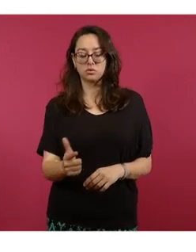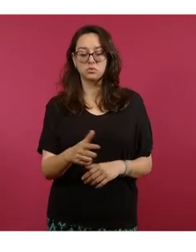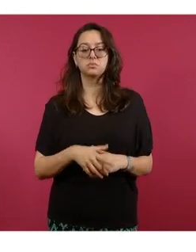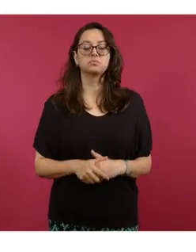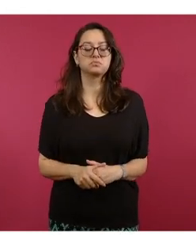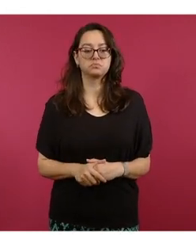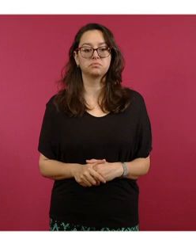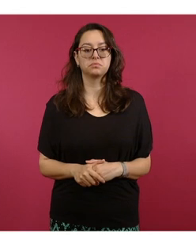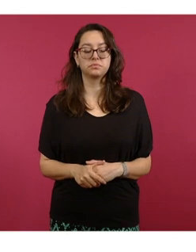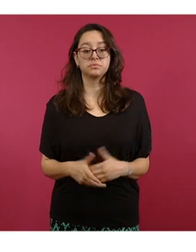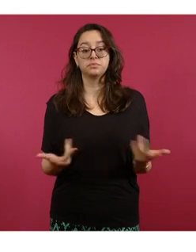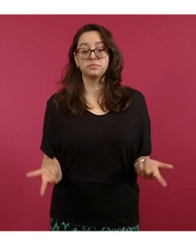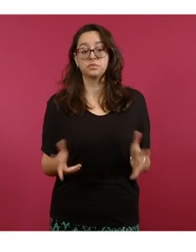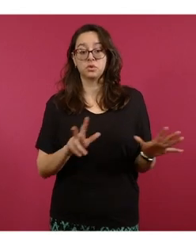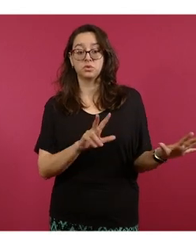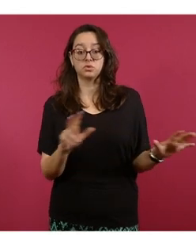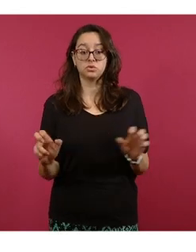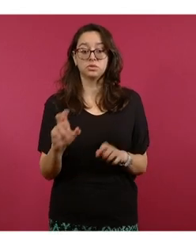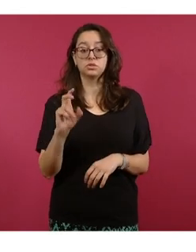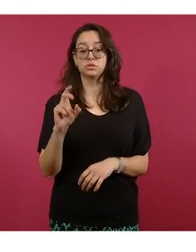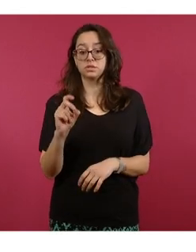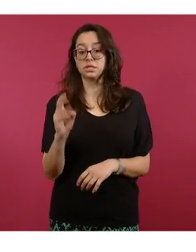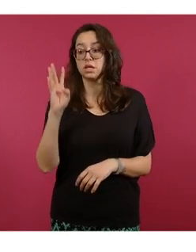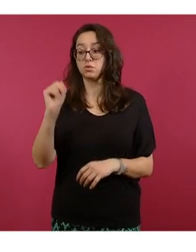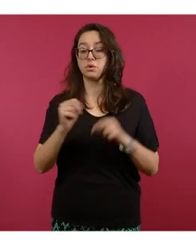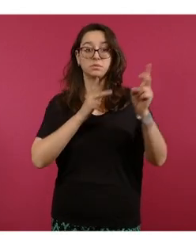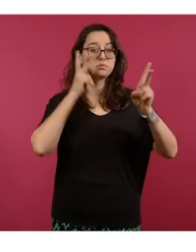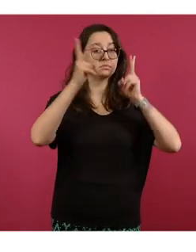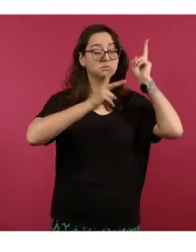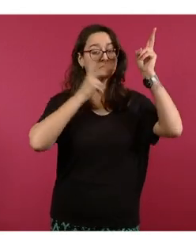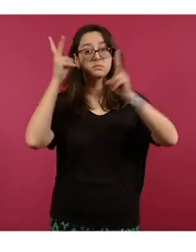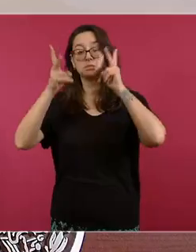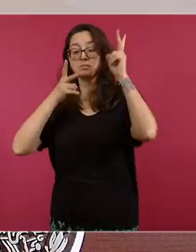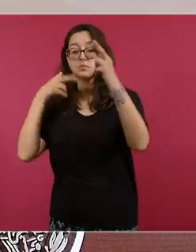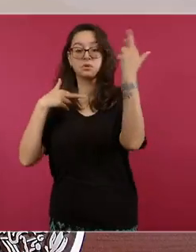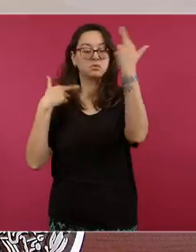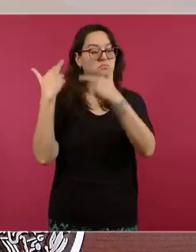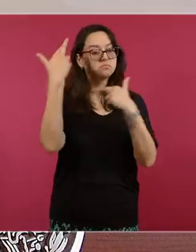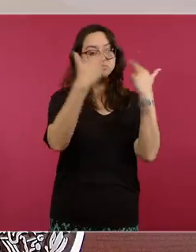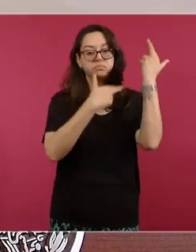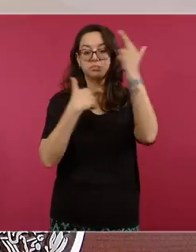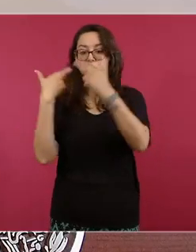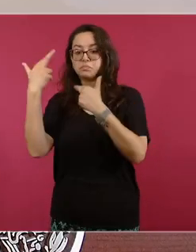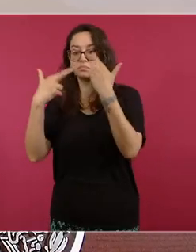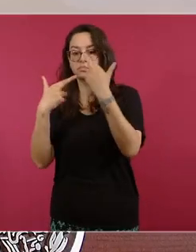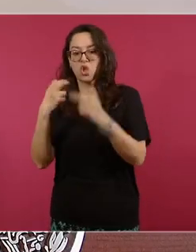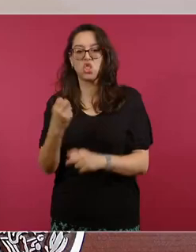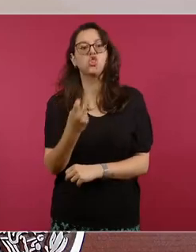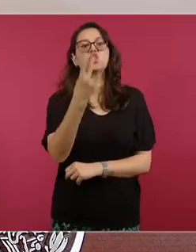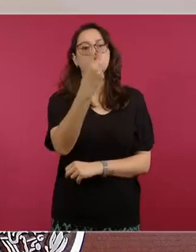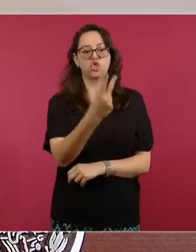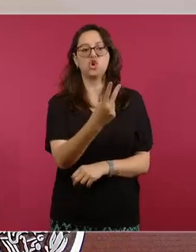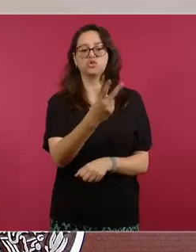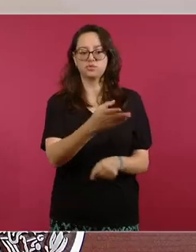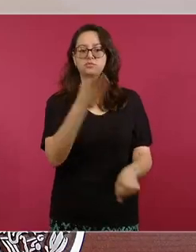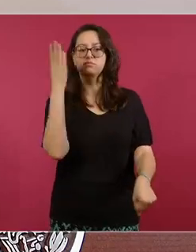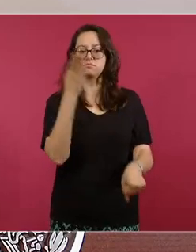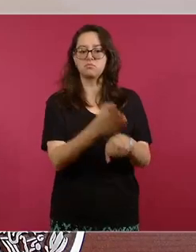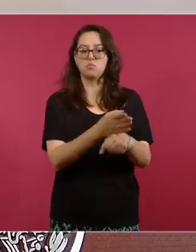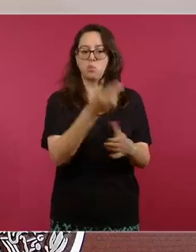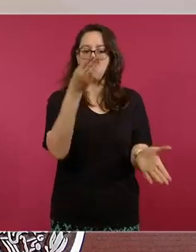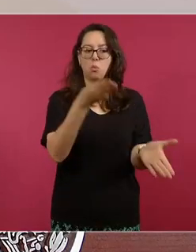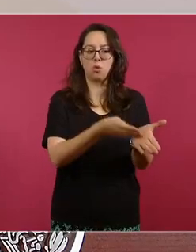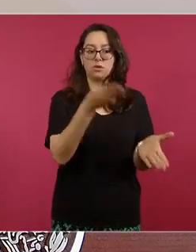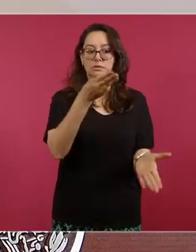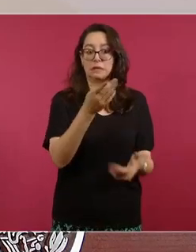En el caso de las 839 verificaciones que se realizaron, que ya les mencioné, solamente dos tuvieron infracción por otros temas,